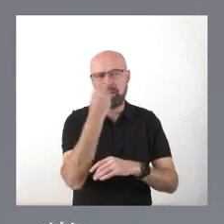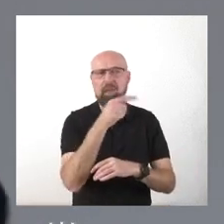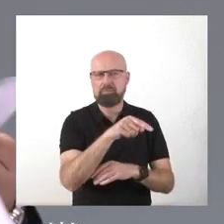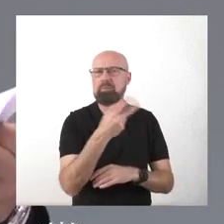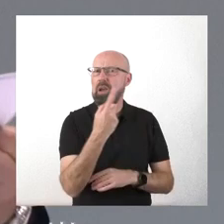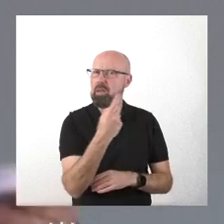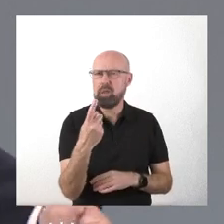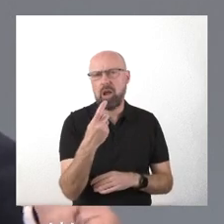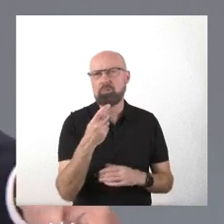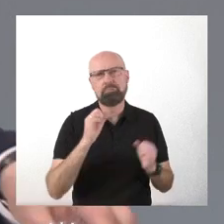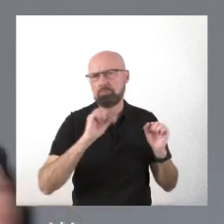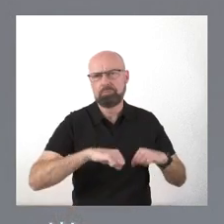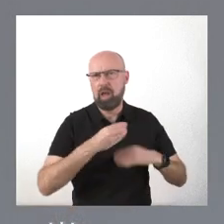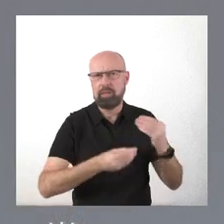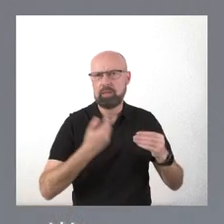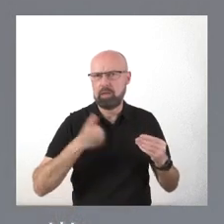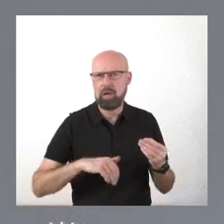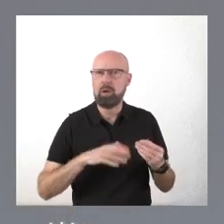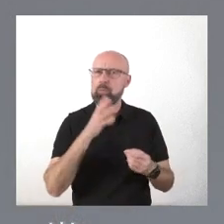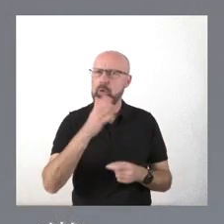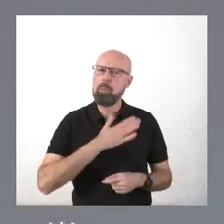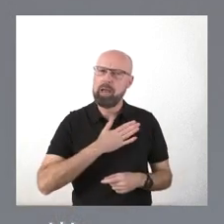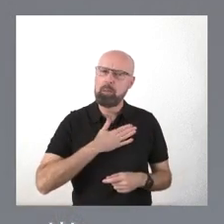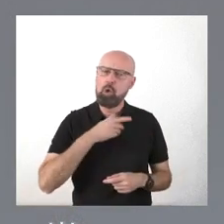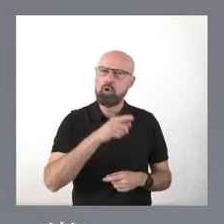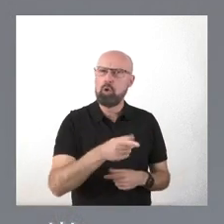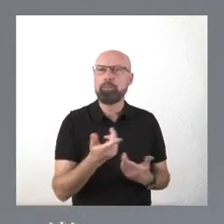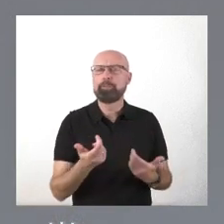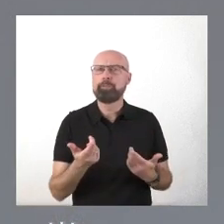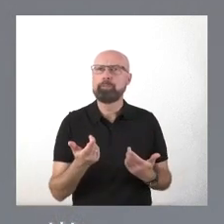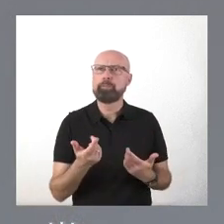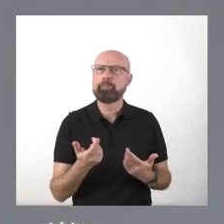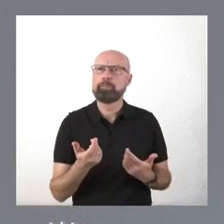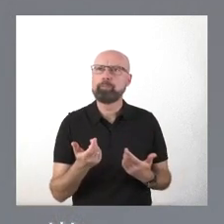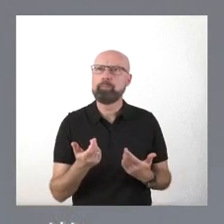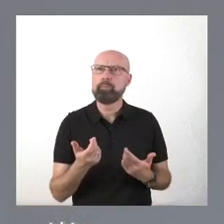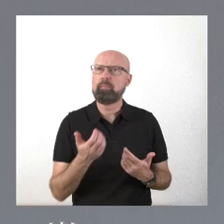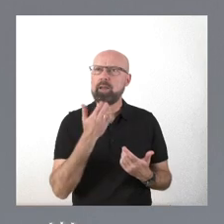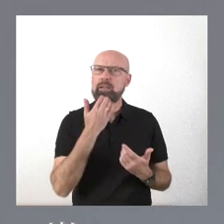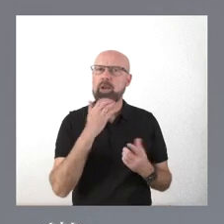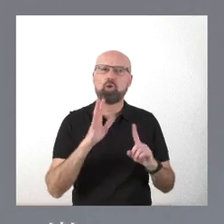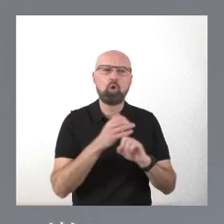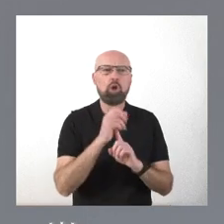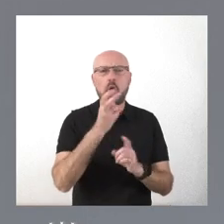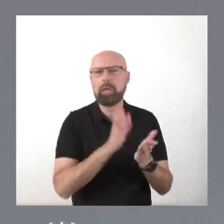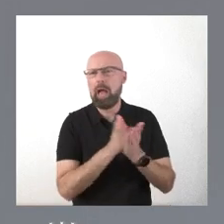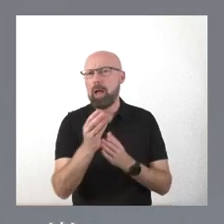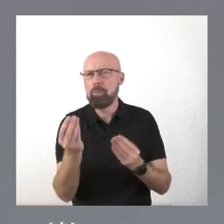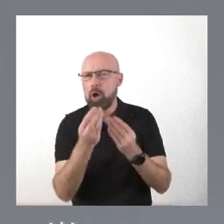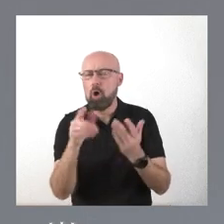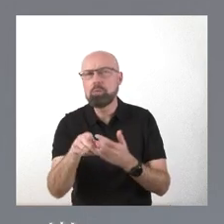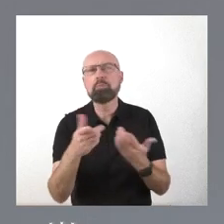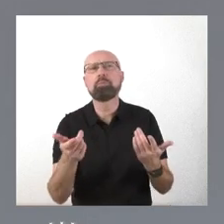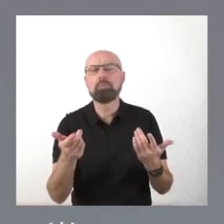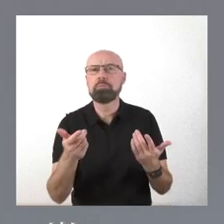y que el patrimonio, si encontrábamos una solución alternativa mejor, pues debíamos